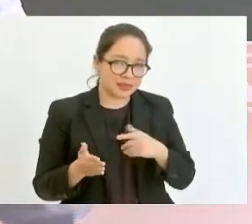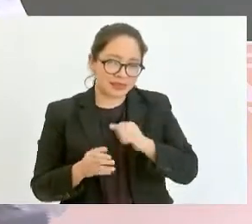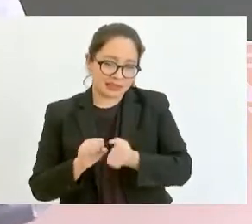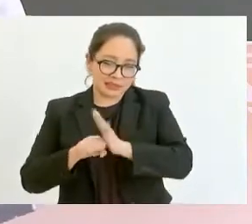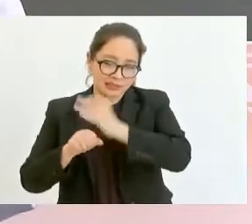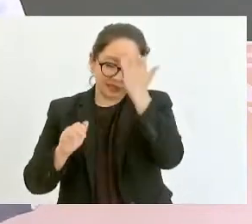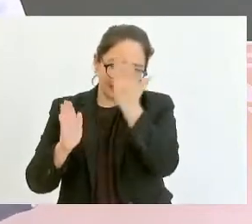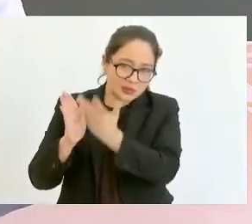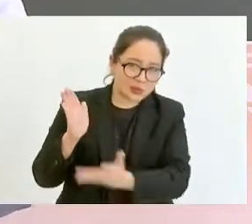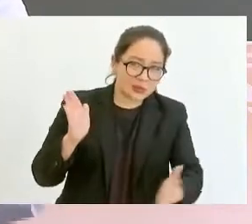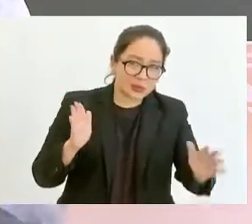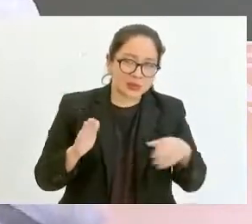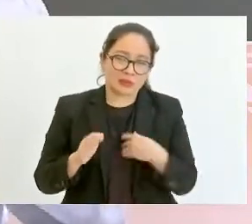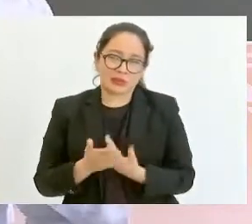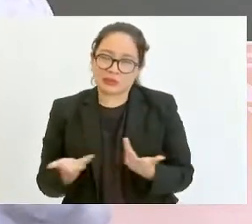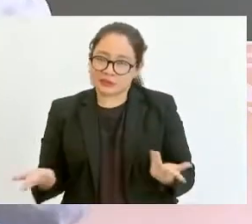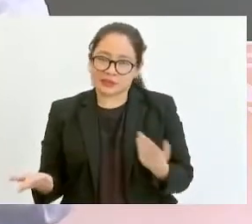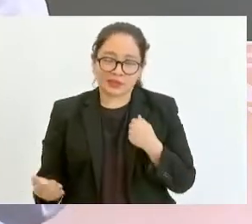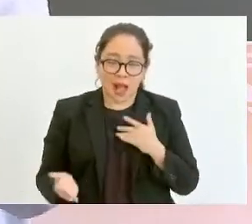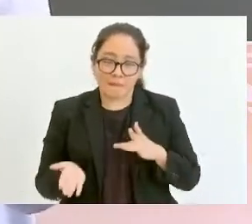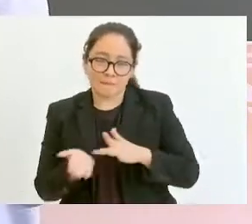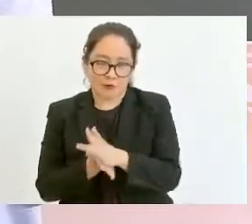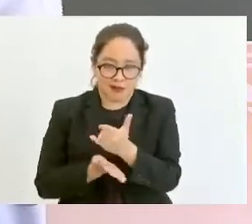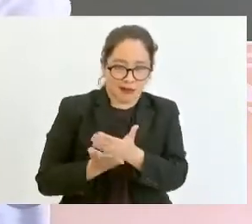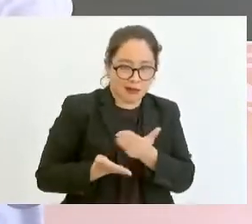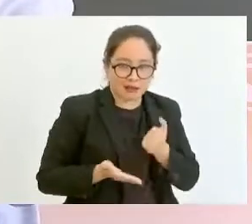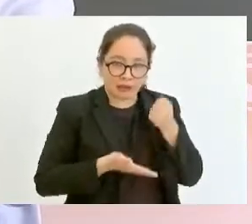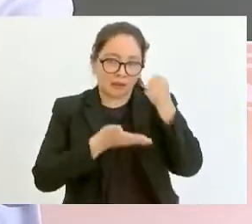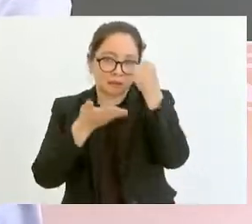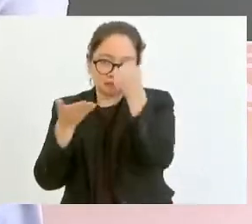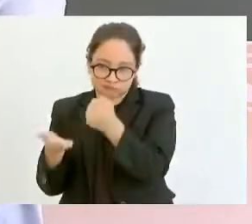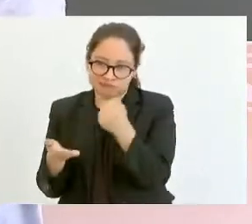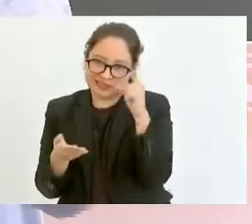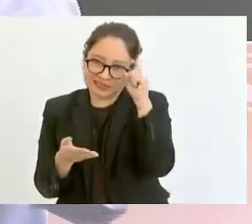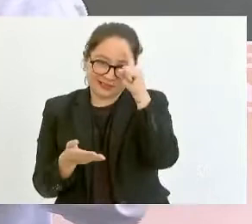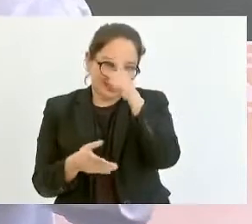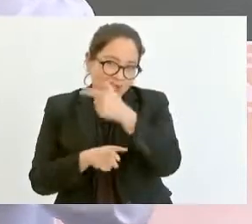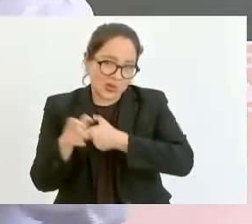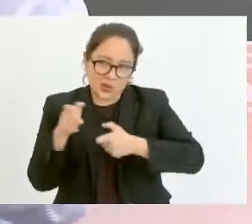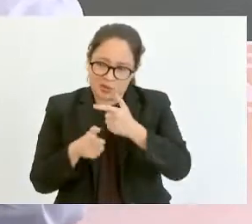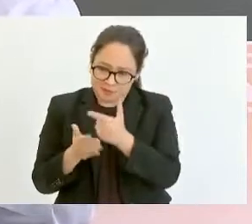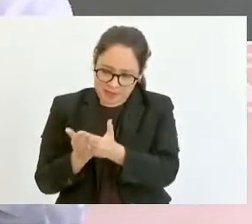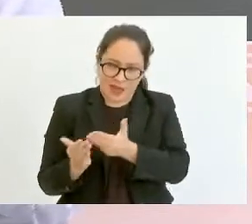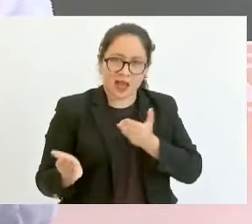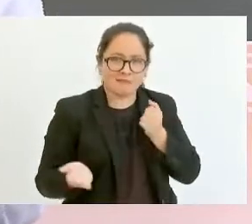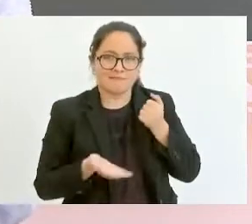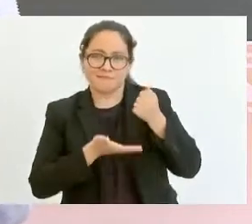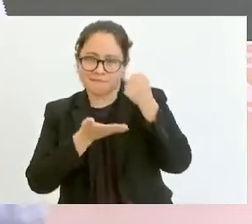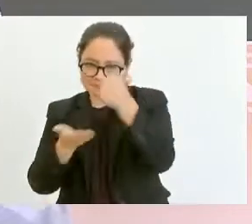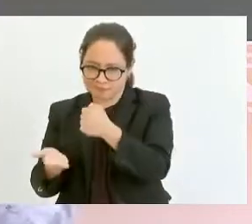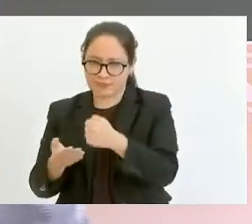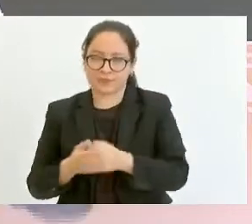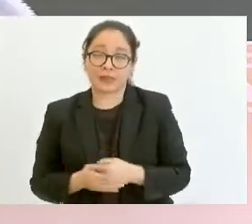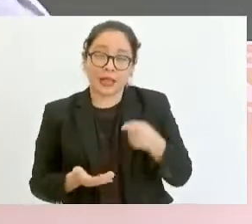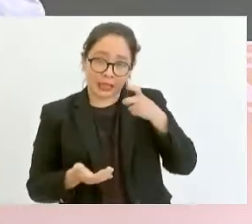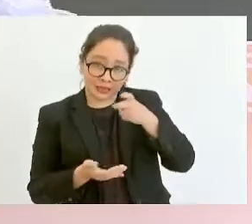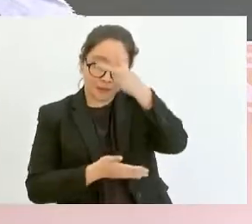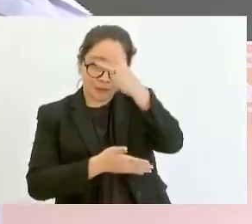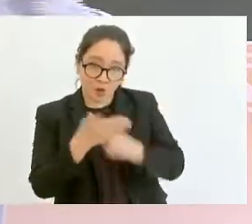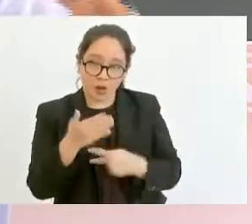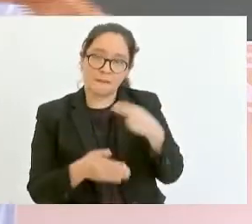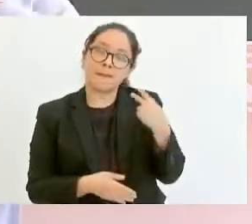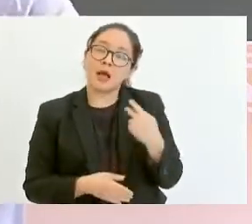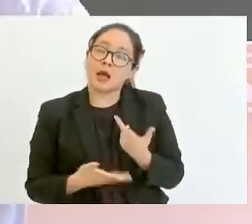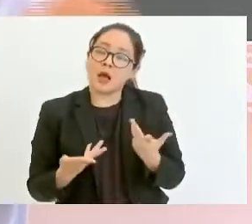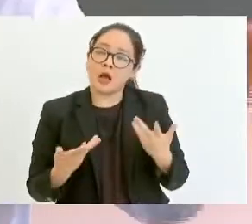medianos productores en el marco de la pandemia y de la crisis económica del país. El programa Producción para el Bienestar